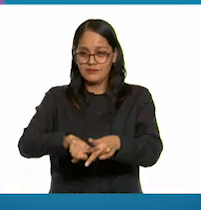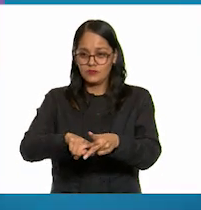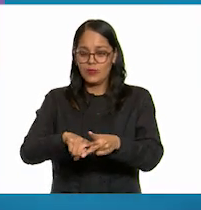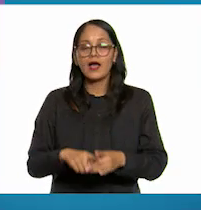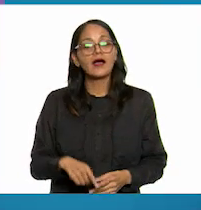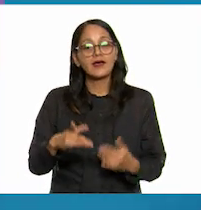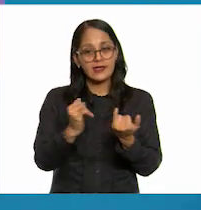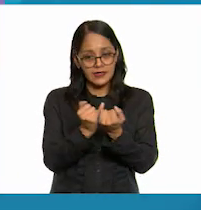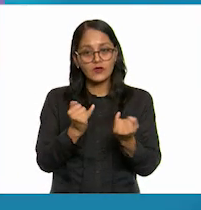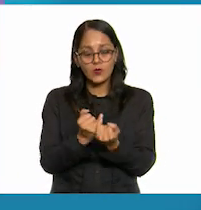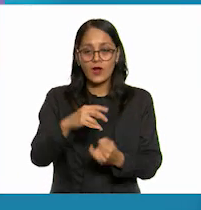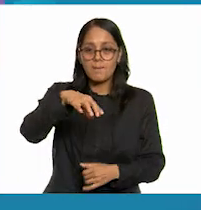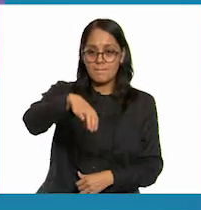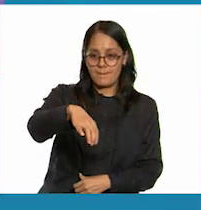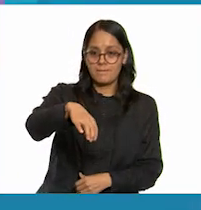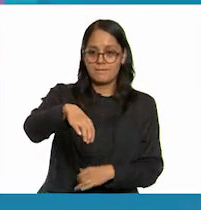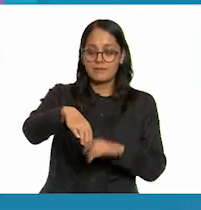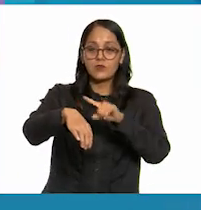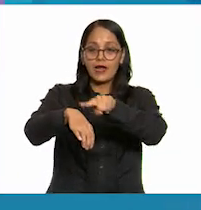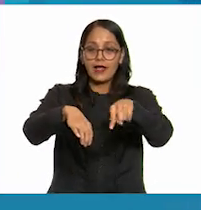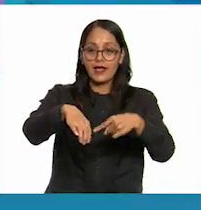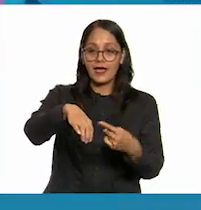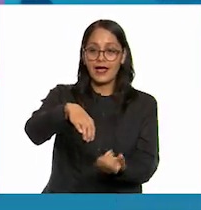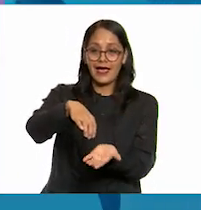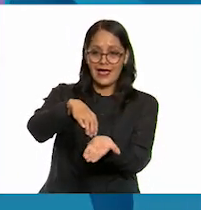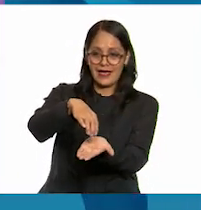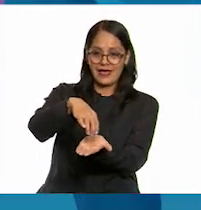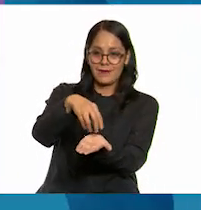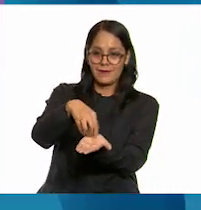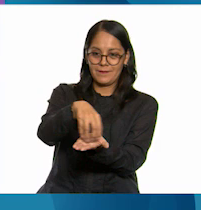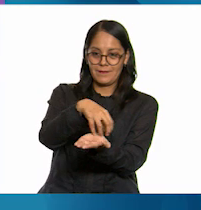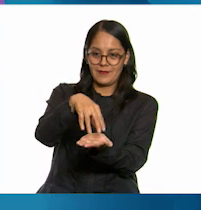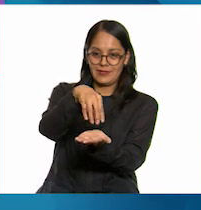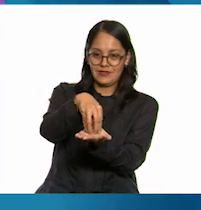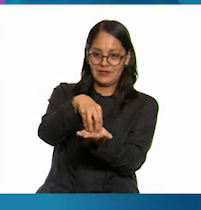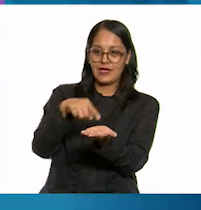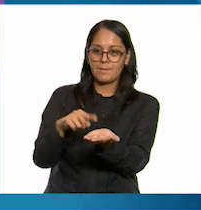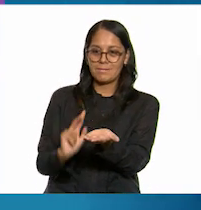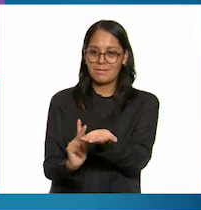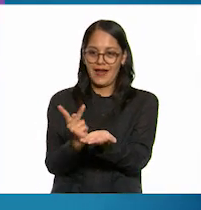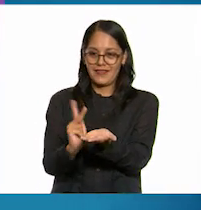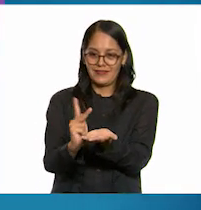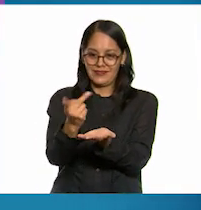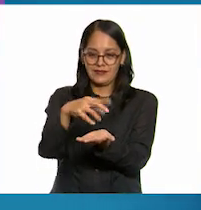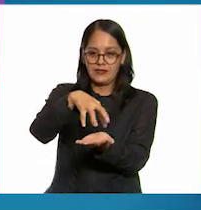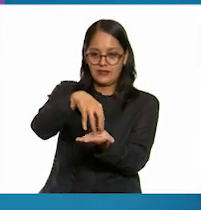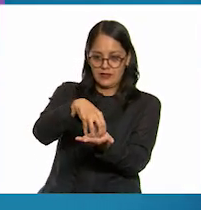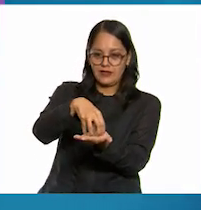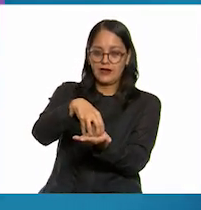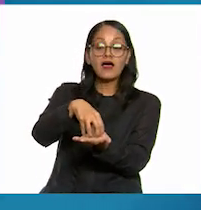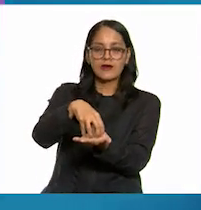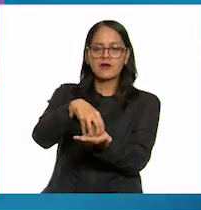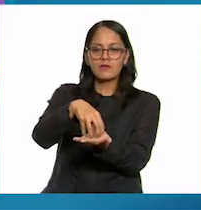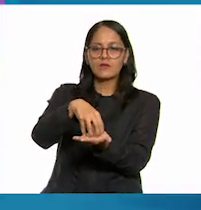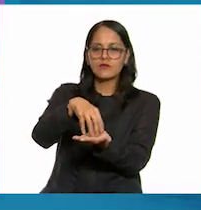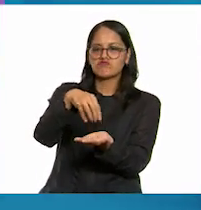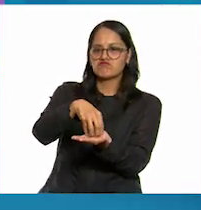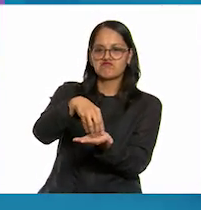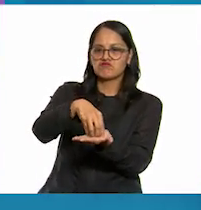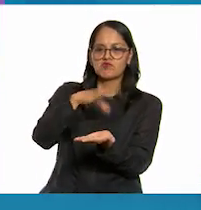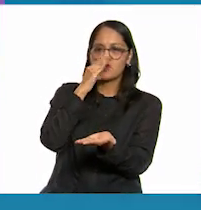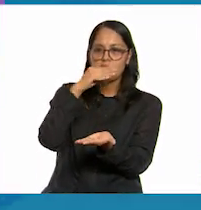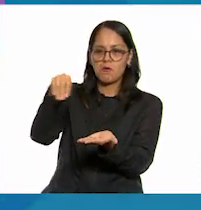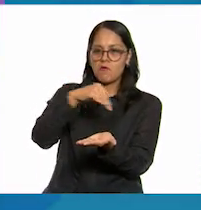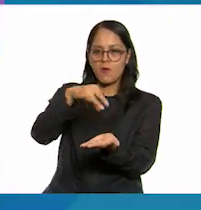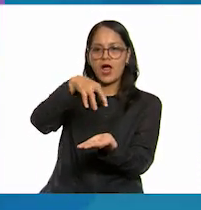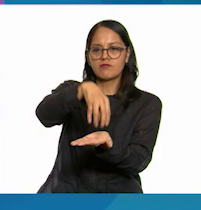moverse pues una parte de su superficie está en contacto con el pasto lo cual impide que se deslice el balón por eso